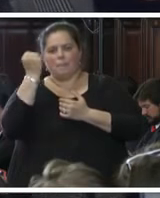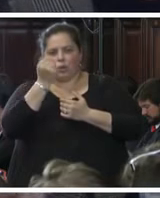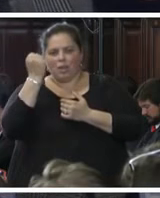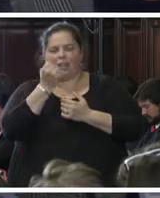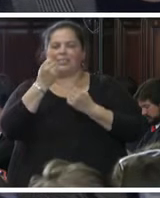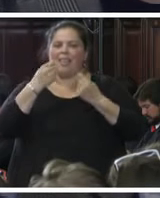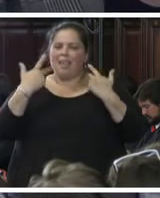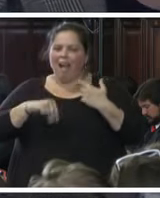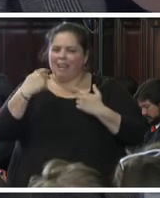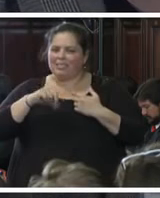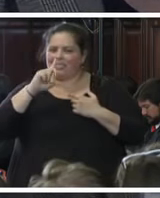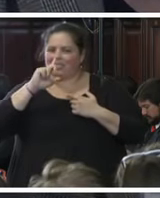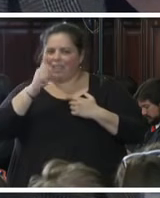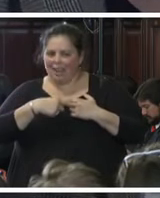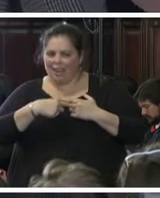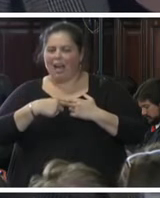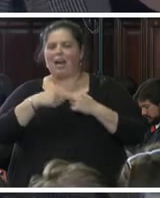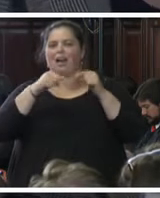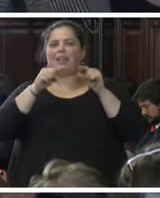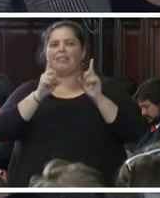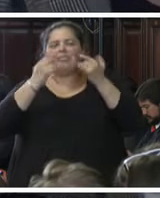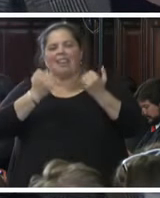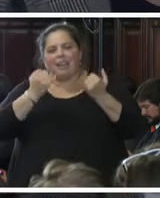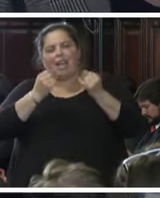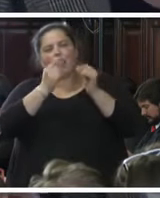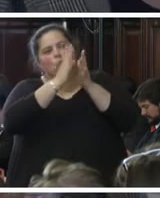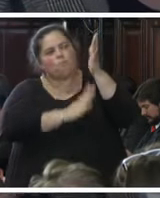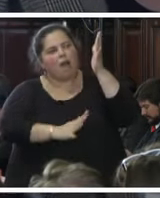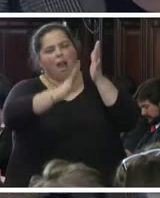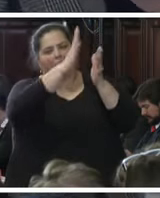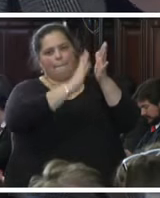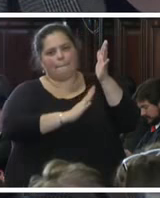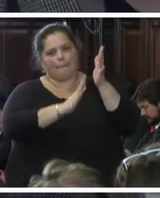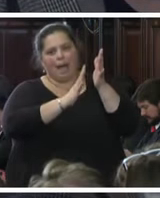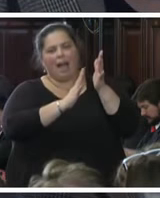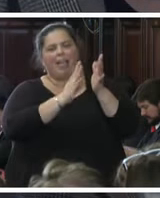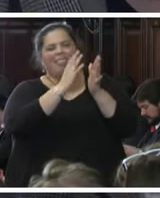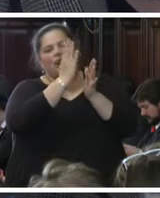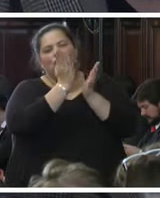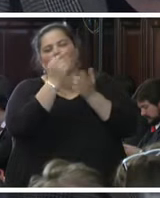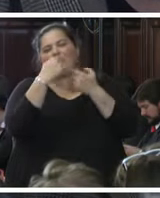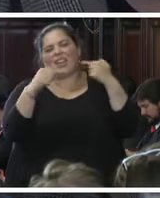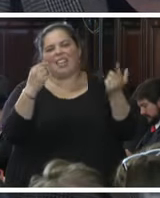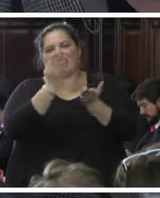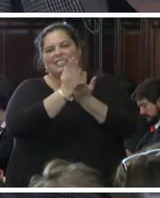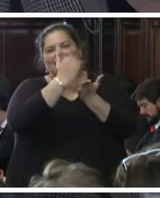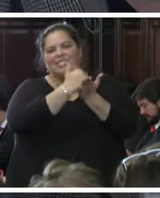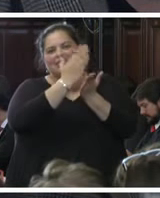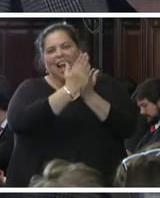acelerar y contar con un mapa por lo menos de los estados en los que